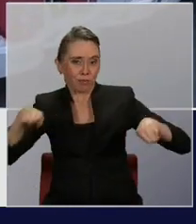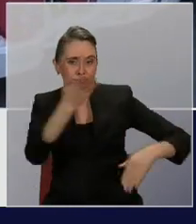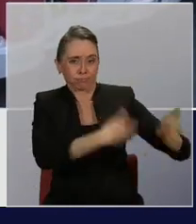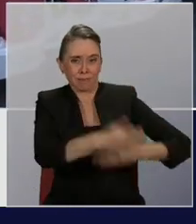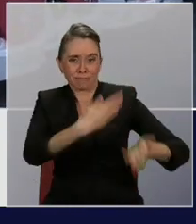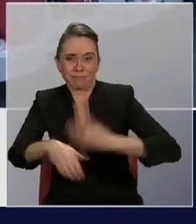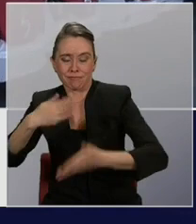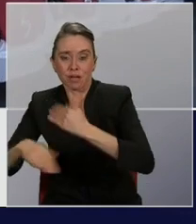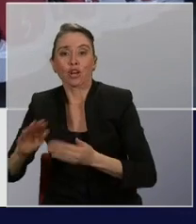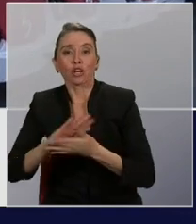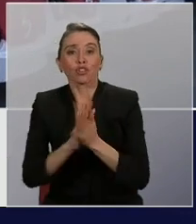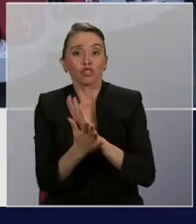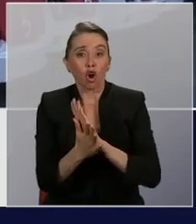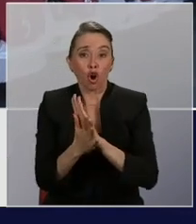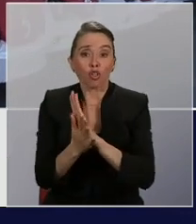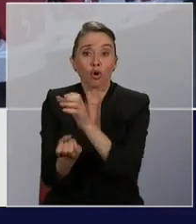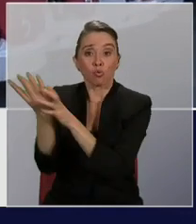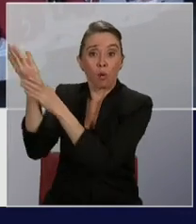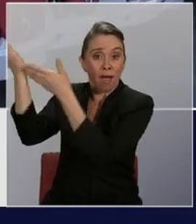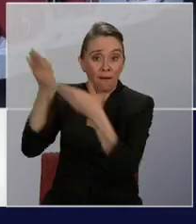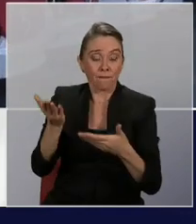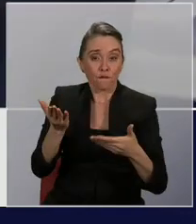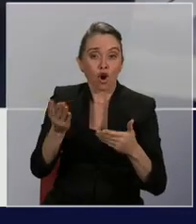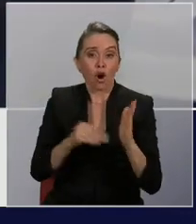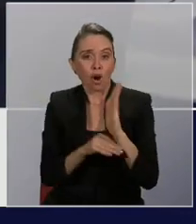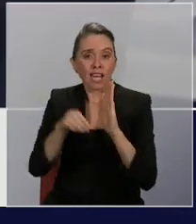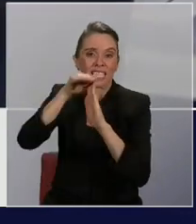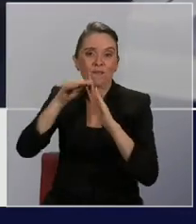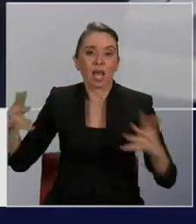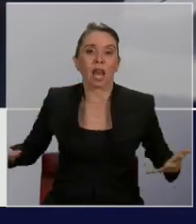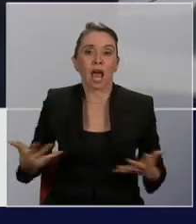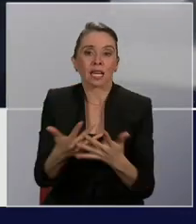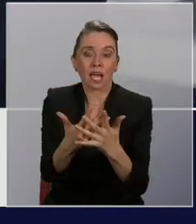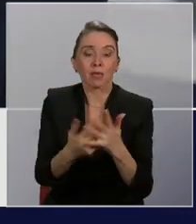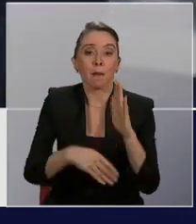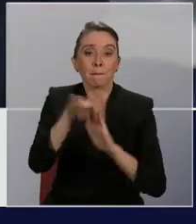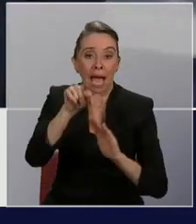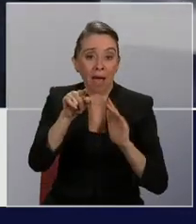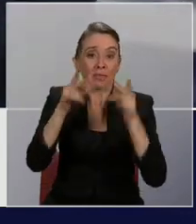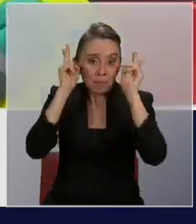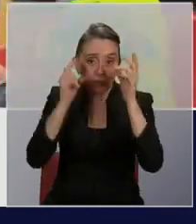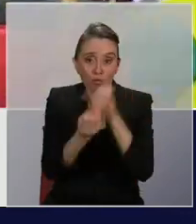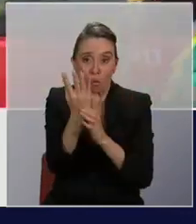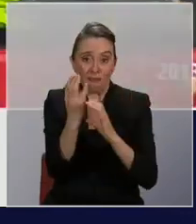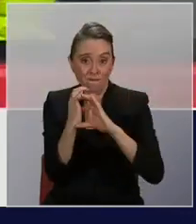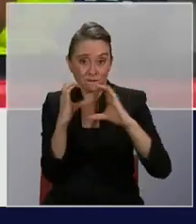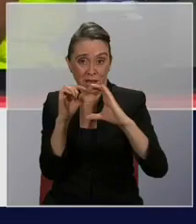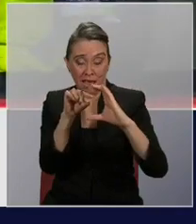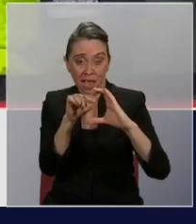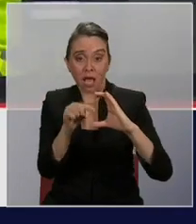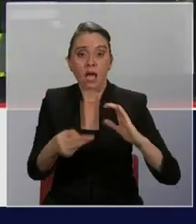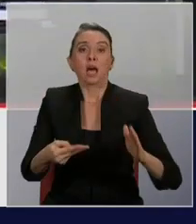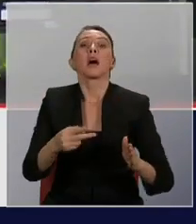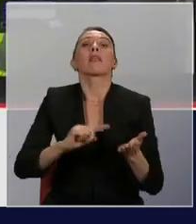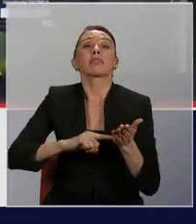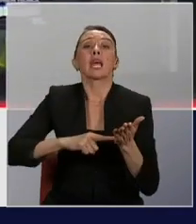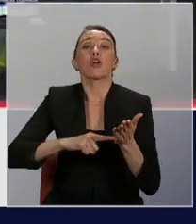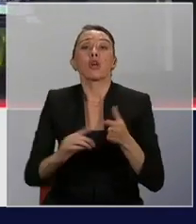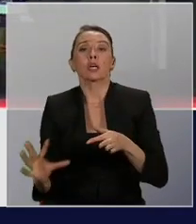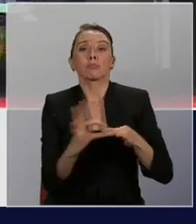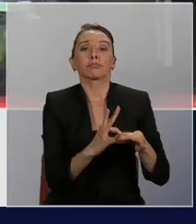ellos con estándares de calidad red y la mayoría de ellos con tecnología de electromovilidad.